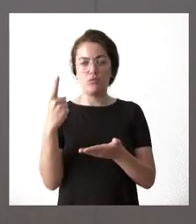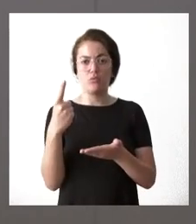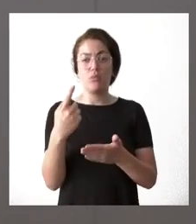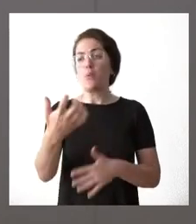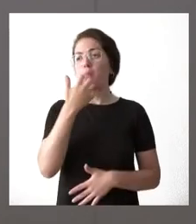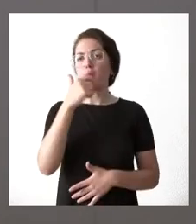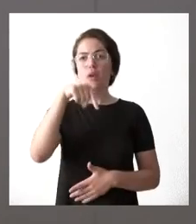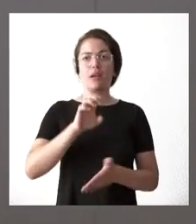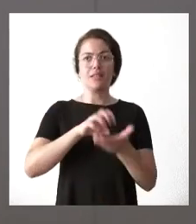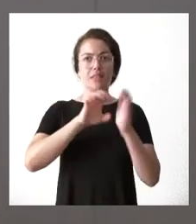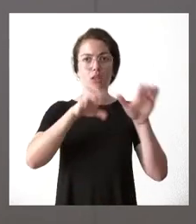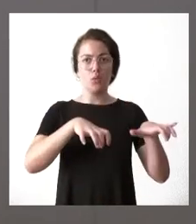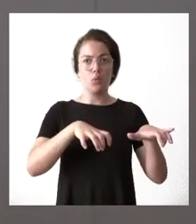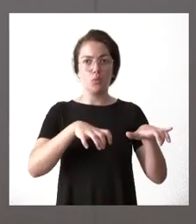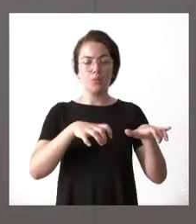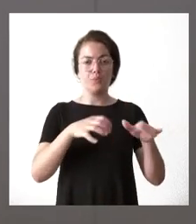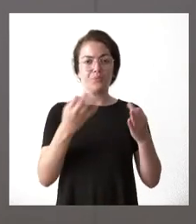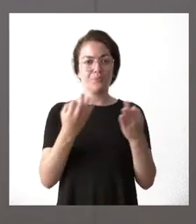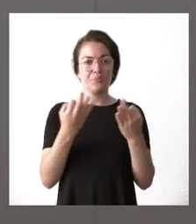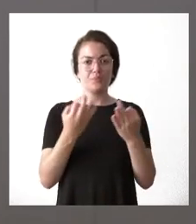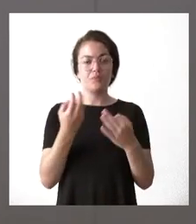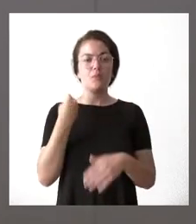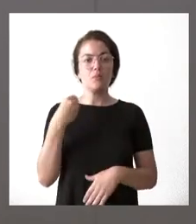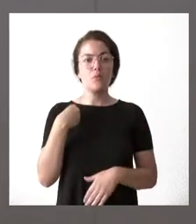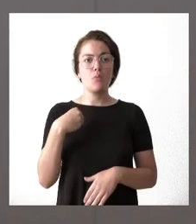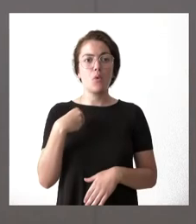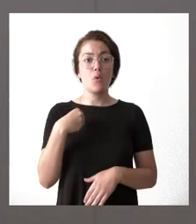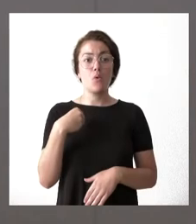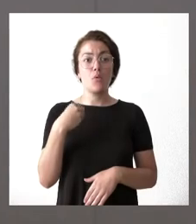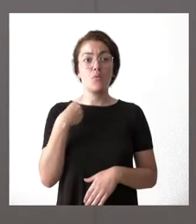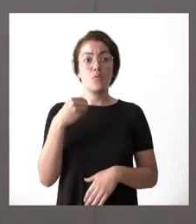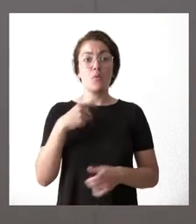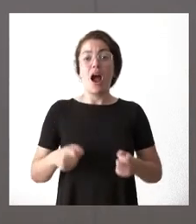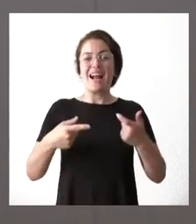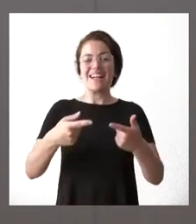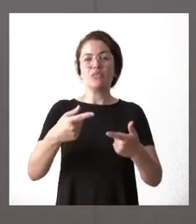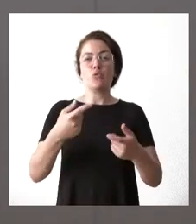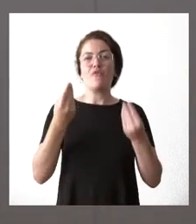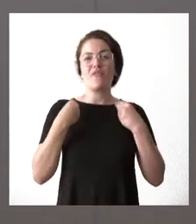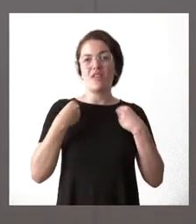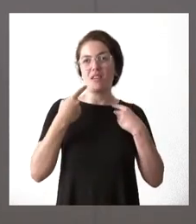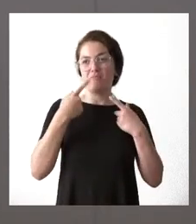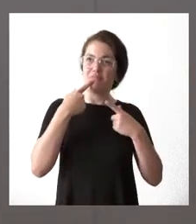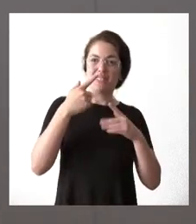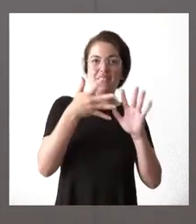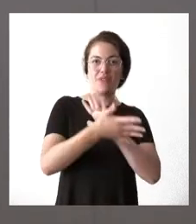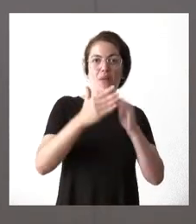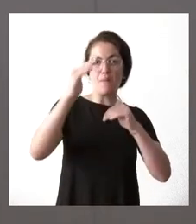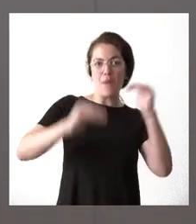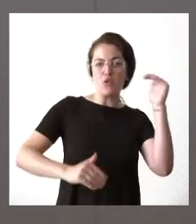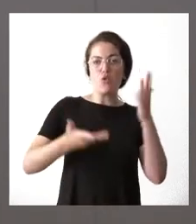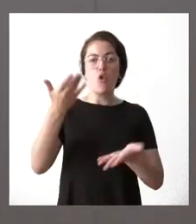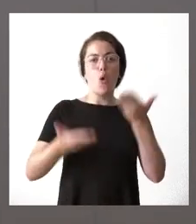Castilla y León donde el peso de la vivienda es menor en el cómputo de la cesta de la compra. ¿Por qué? Porque tenemos un